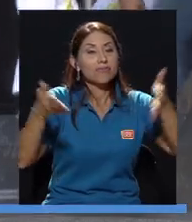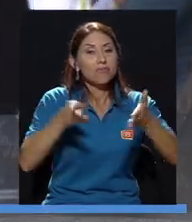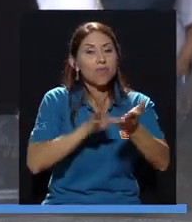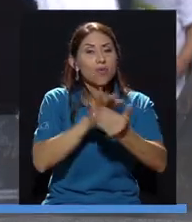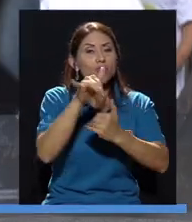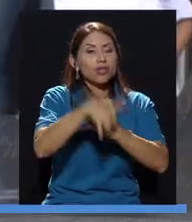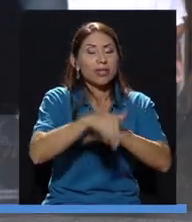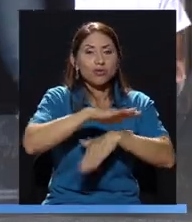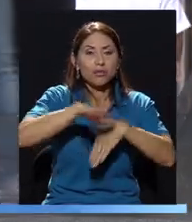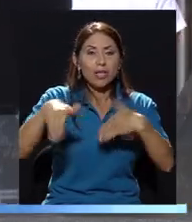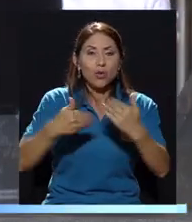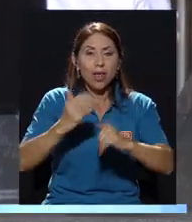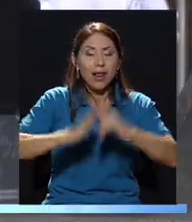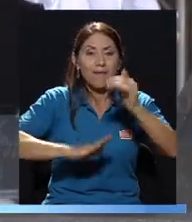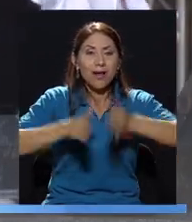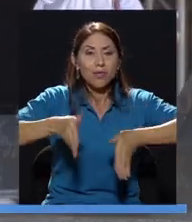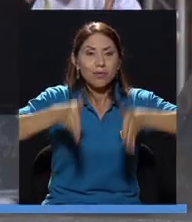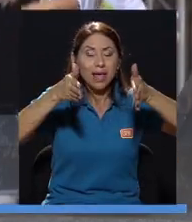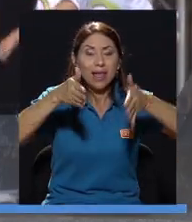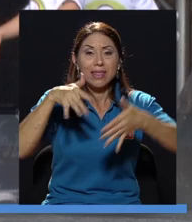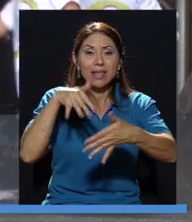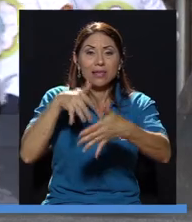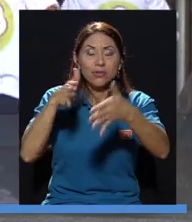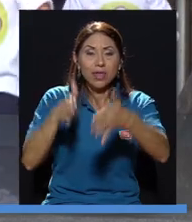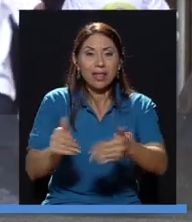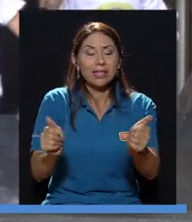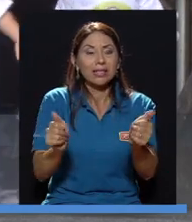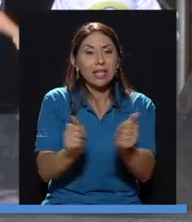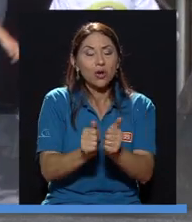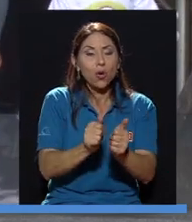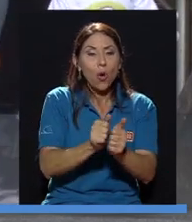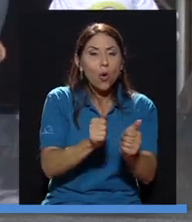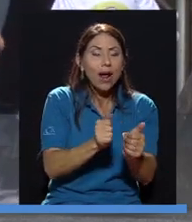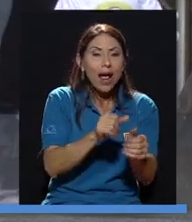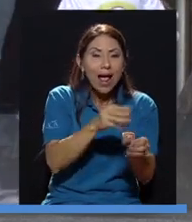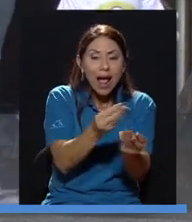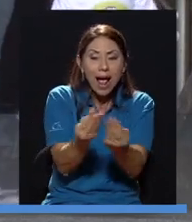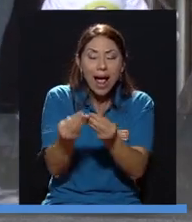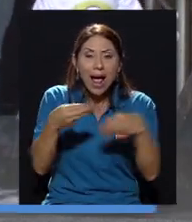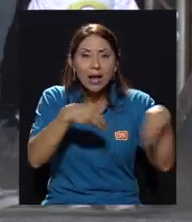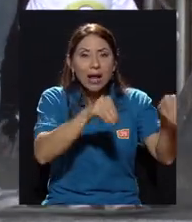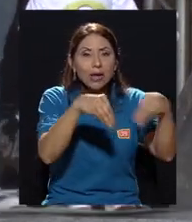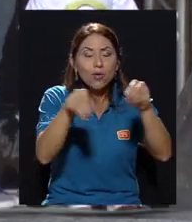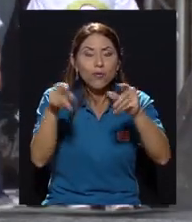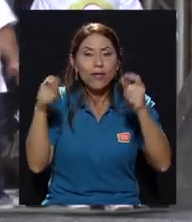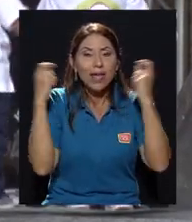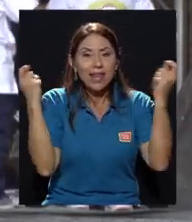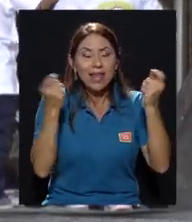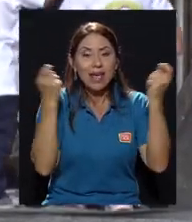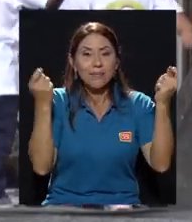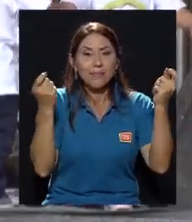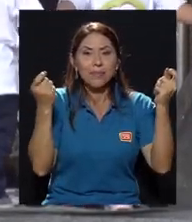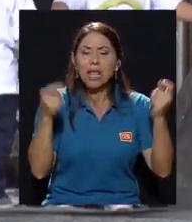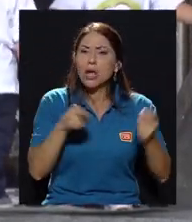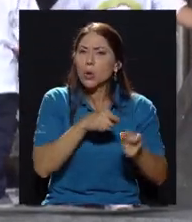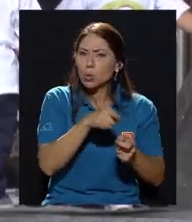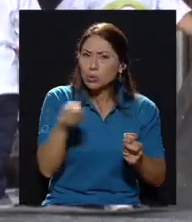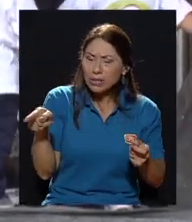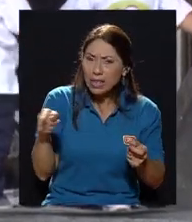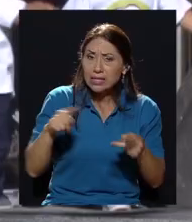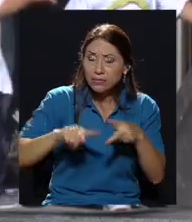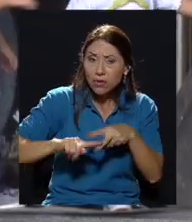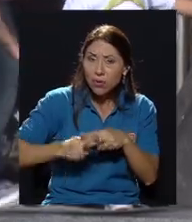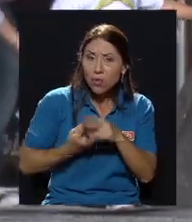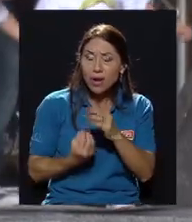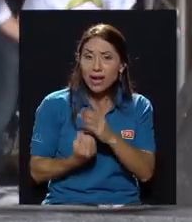de toda la facultad y de estudiantes y también con la agroferia. ¿Y qué tal ha sido? Ustedes ya tienen, ustedes como